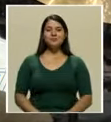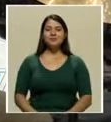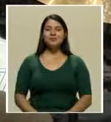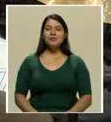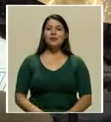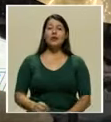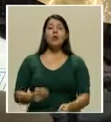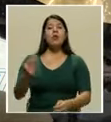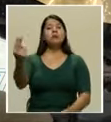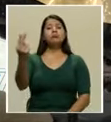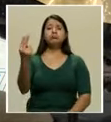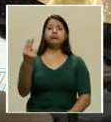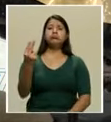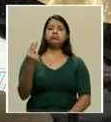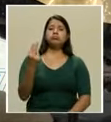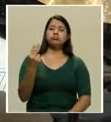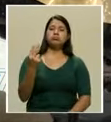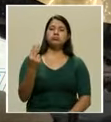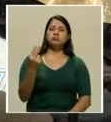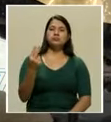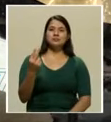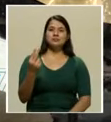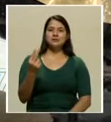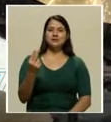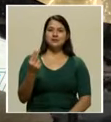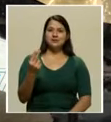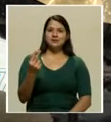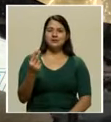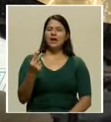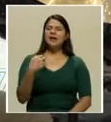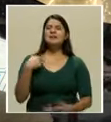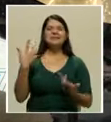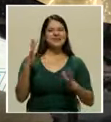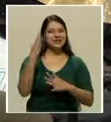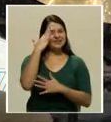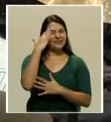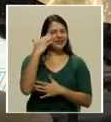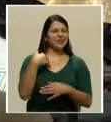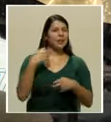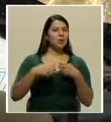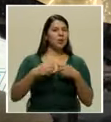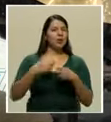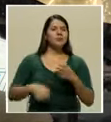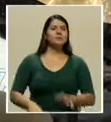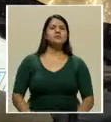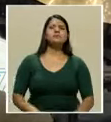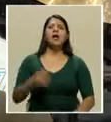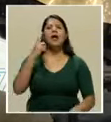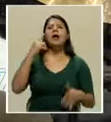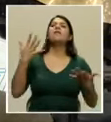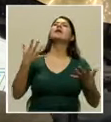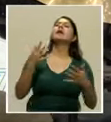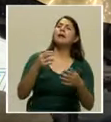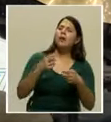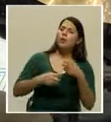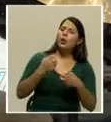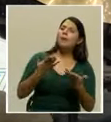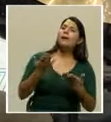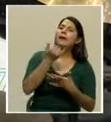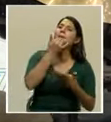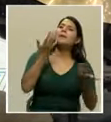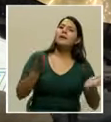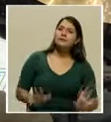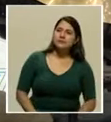Me va a entrar Don Arnoldo y le dice, y él ya olía que había algún problema, y él dice, bueno, ¿cuál es el problema con Arayita? ¿Qué es lo que está pasando?